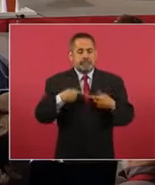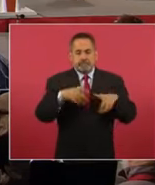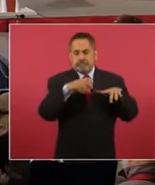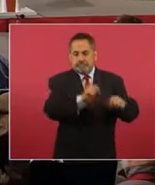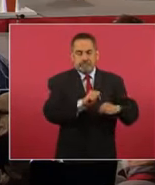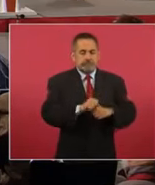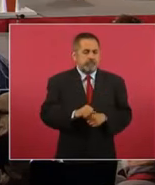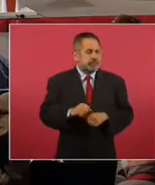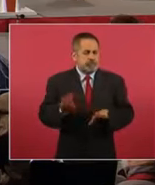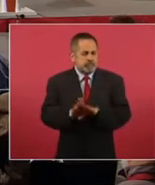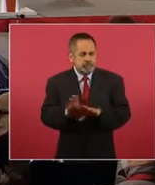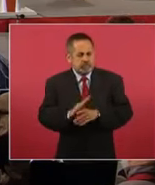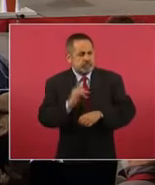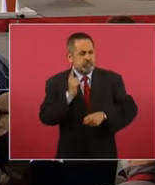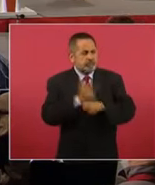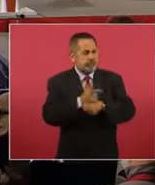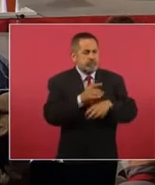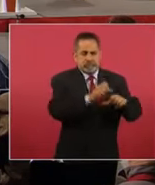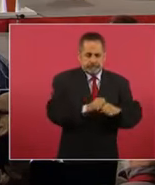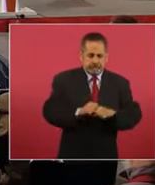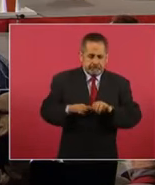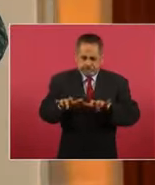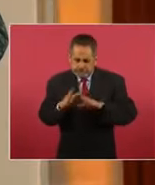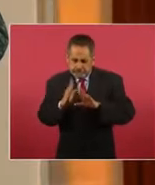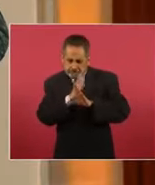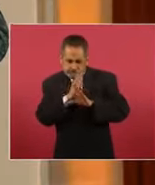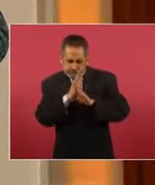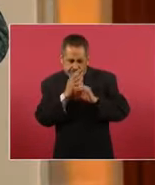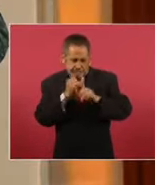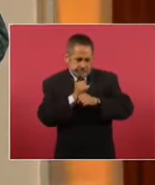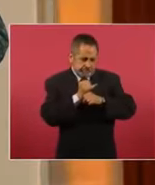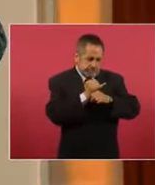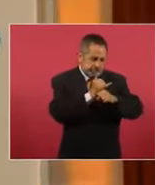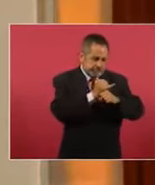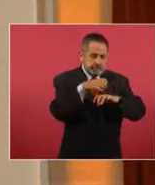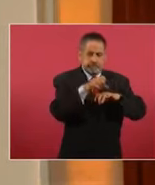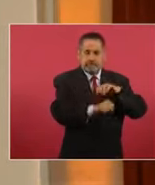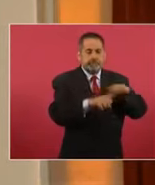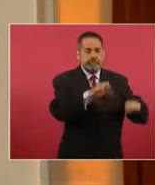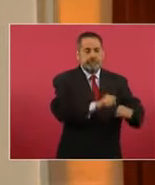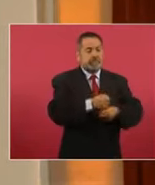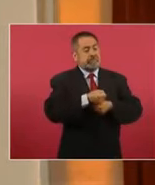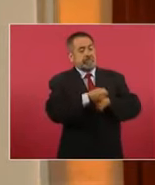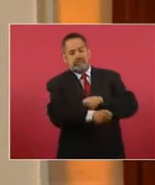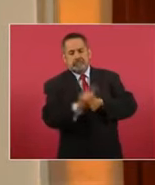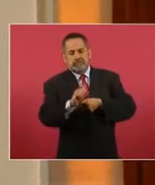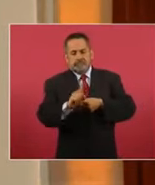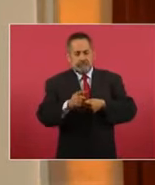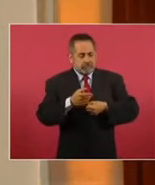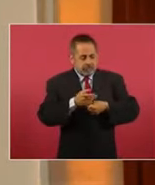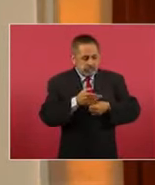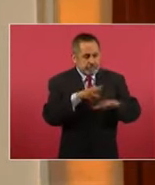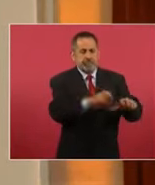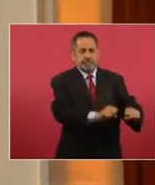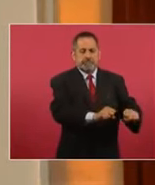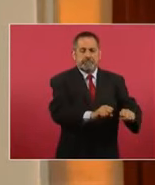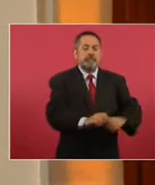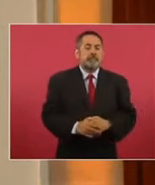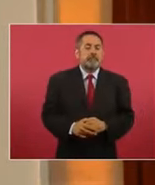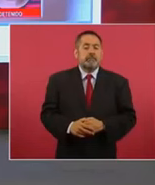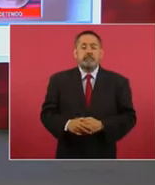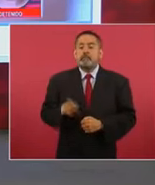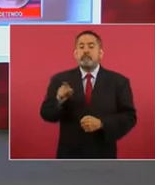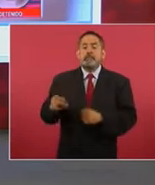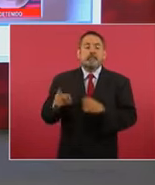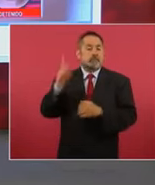logrado precisamente al uso de la inteligencia, privilegiándola sobre la fuerza. En Pueblo Nuevo, Durango, el día